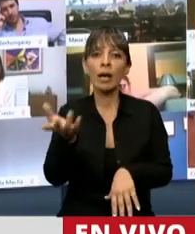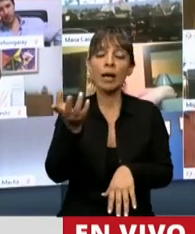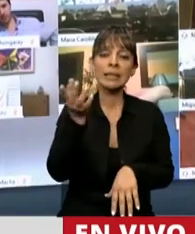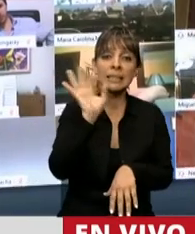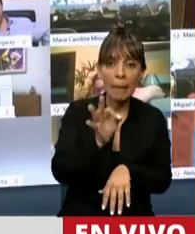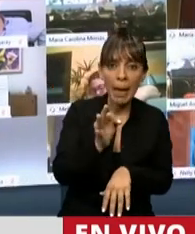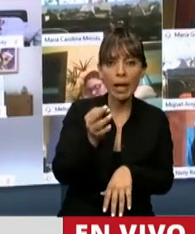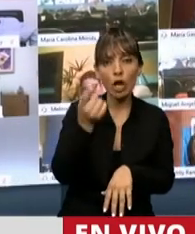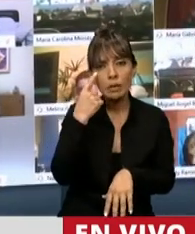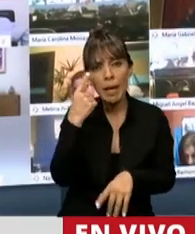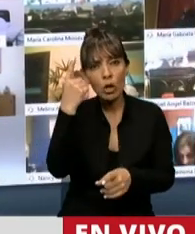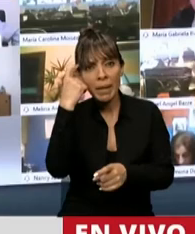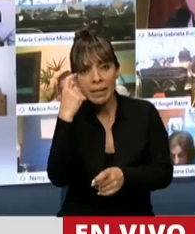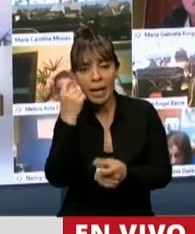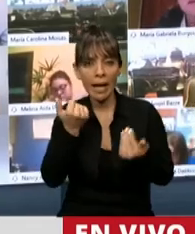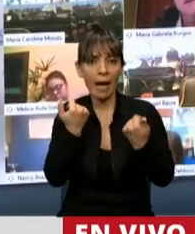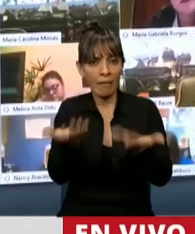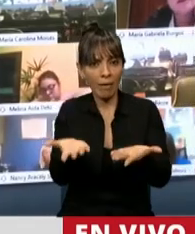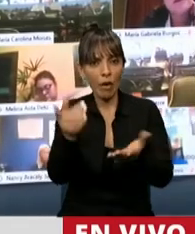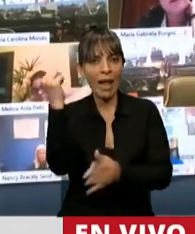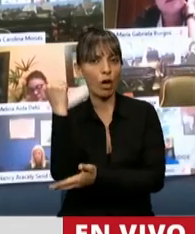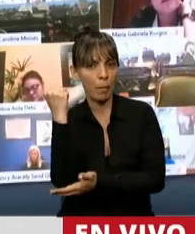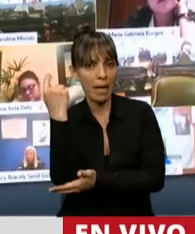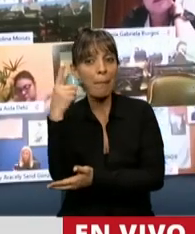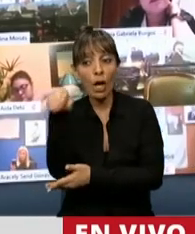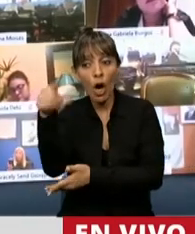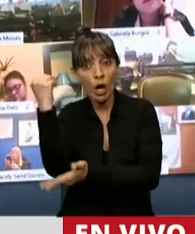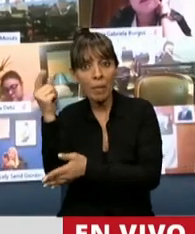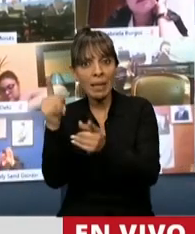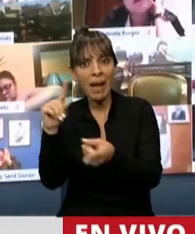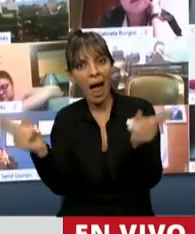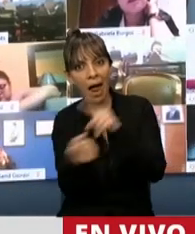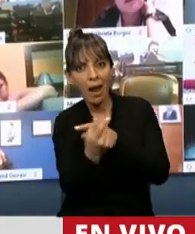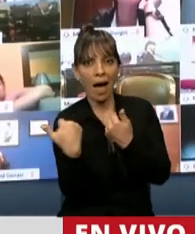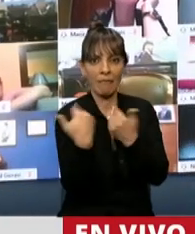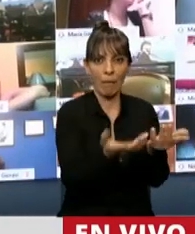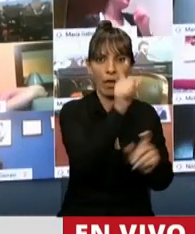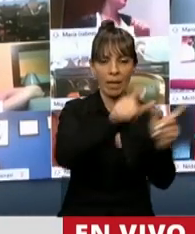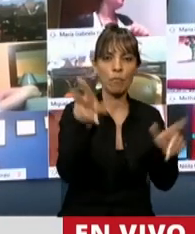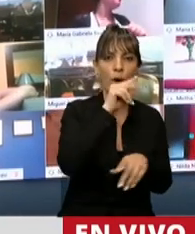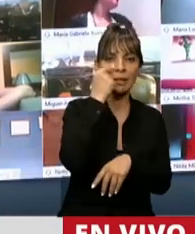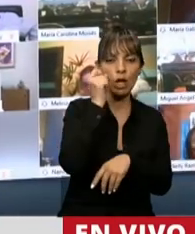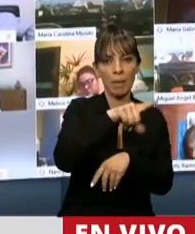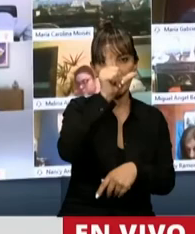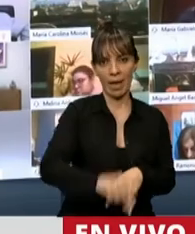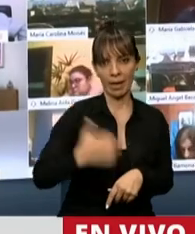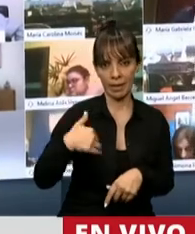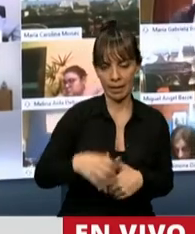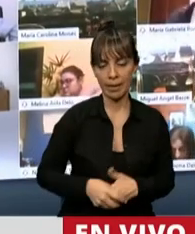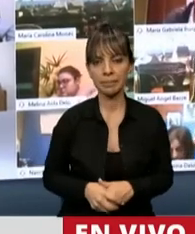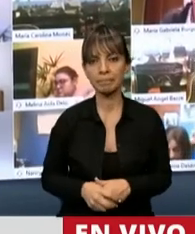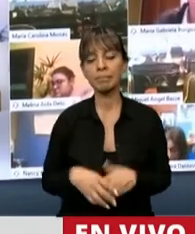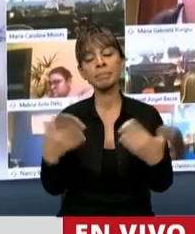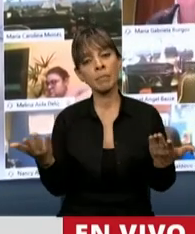está al servicio de la economía. Pero la economía debe estar al servicio de los hombres y mujeres de nuestra nación. Señor